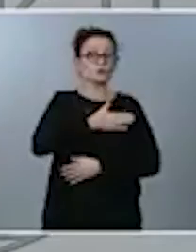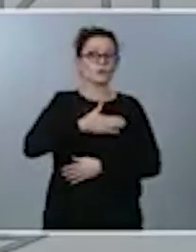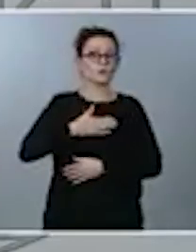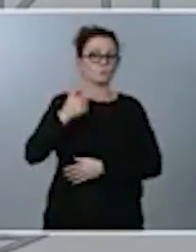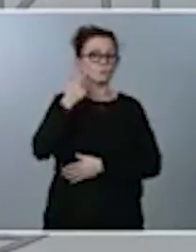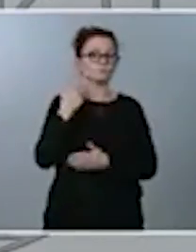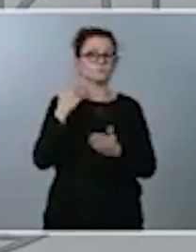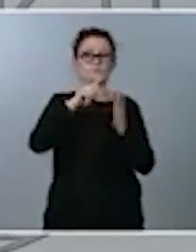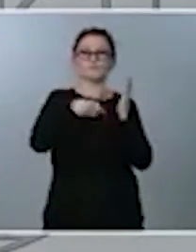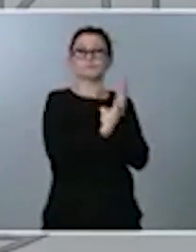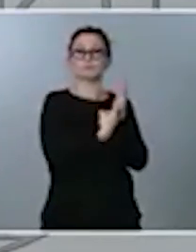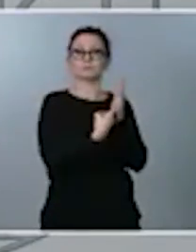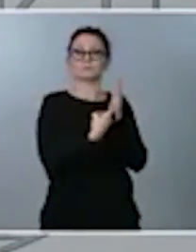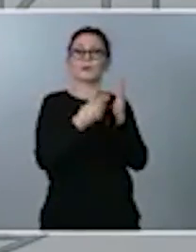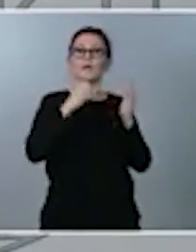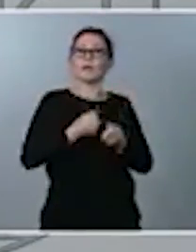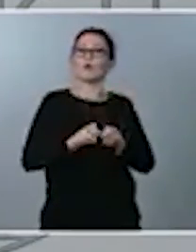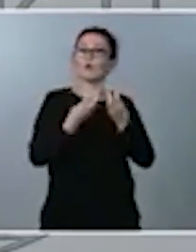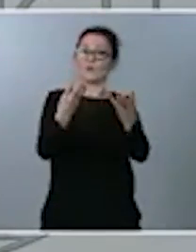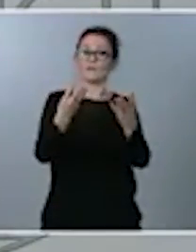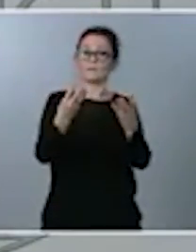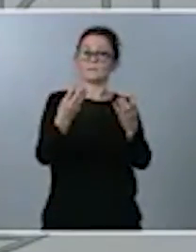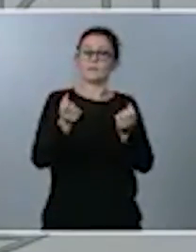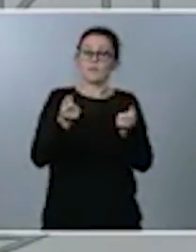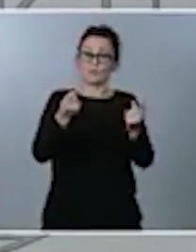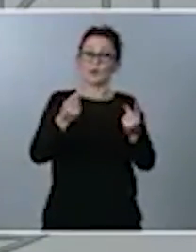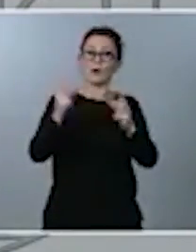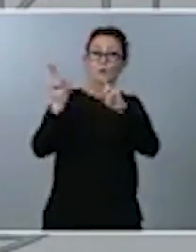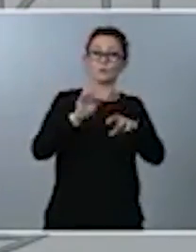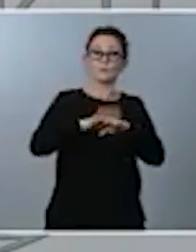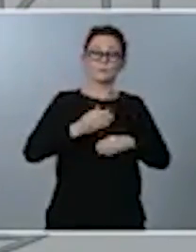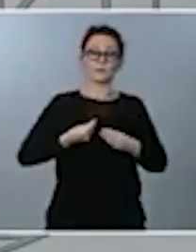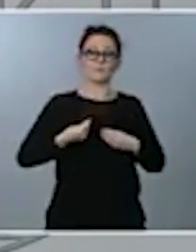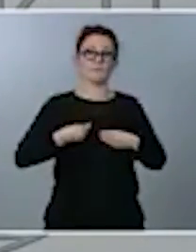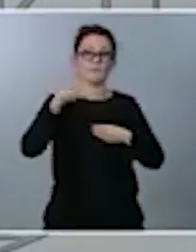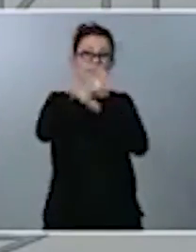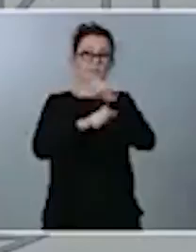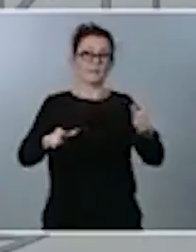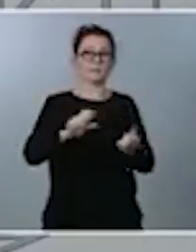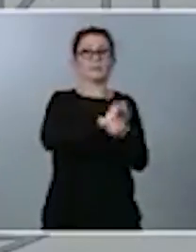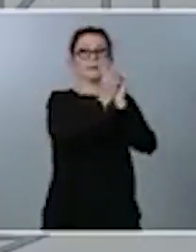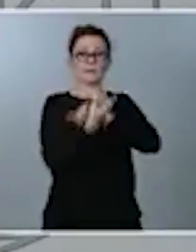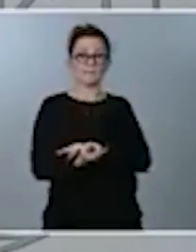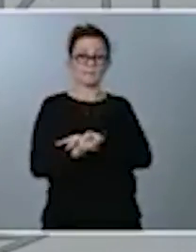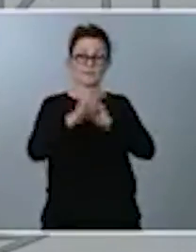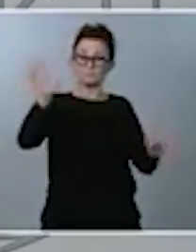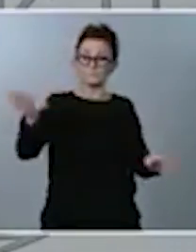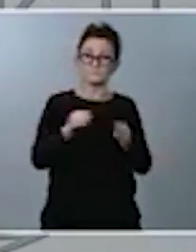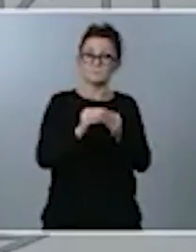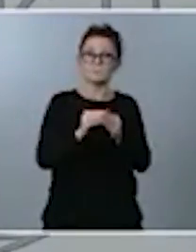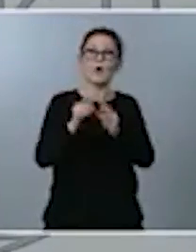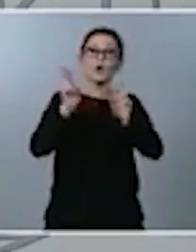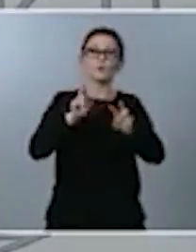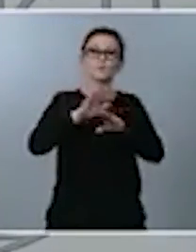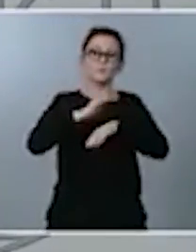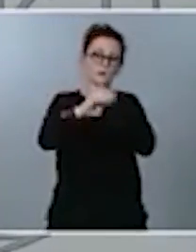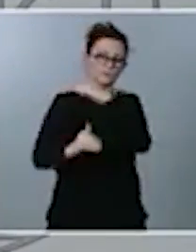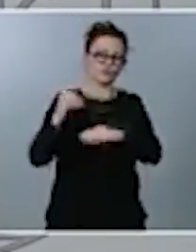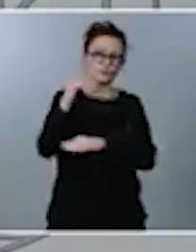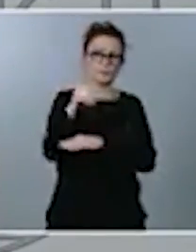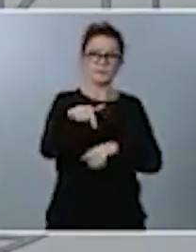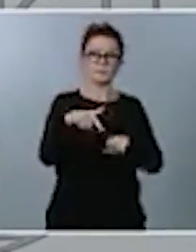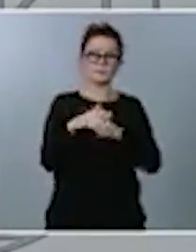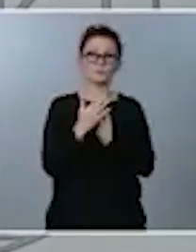todo, sean útiles para cambiar la vida de la gente, sean útiles en definitiva para superar este bache y que seamos capaces